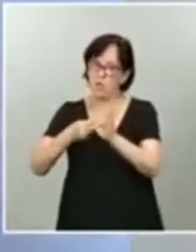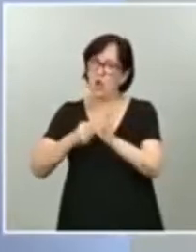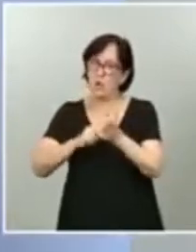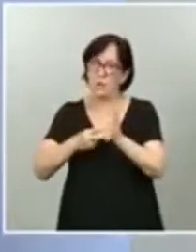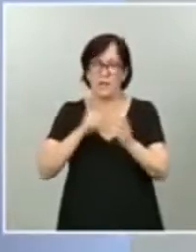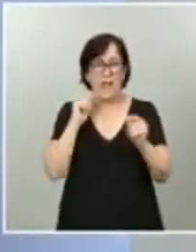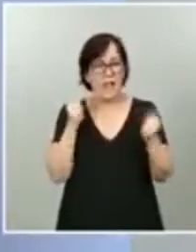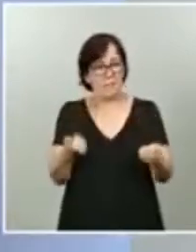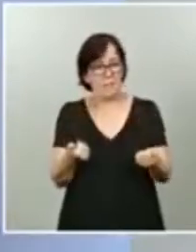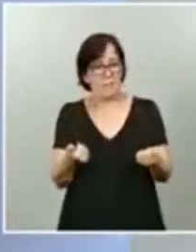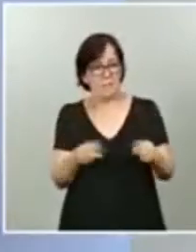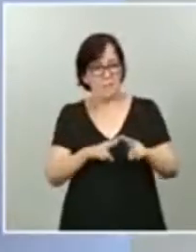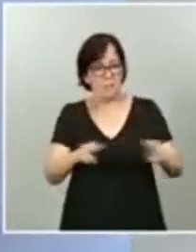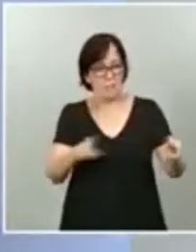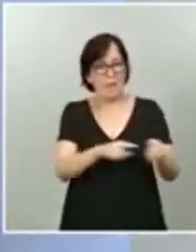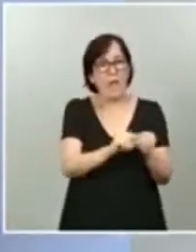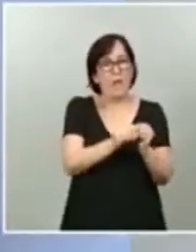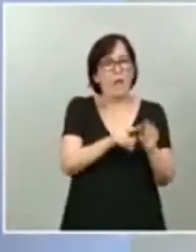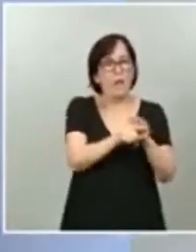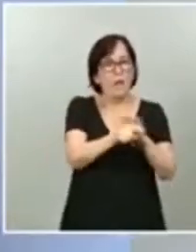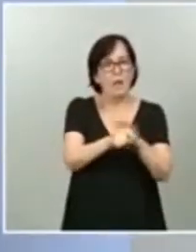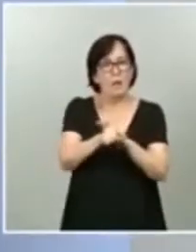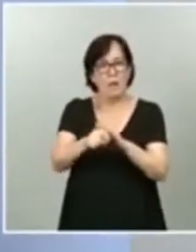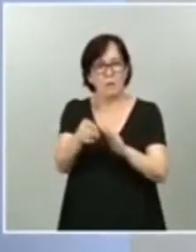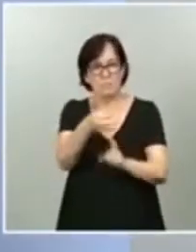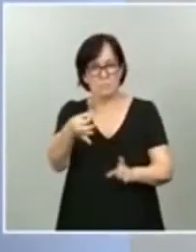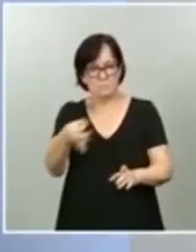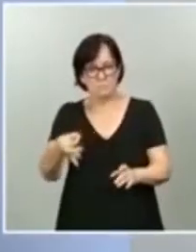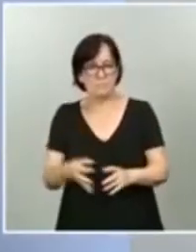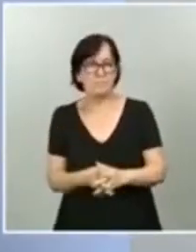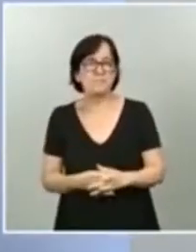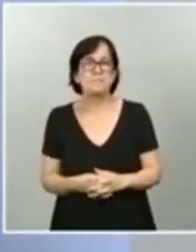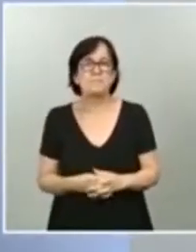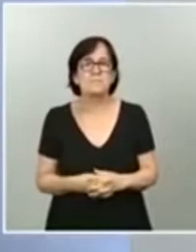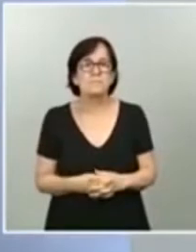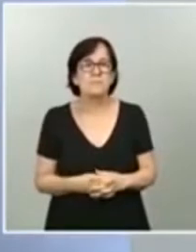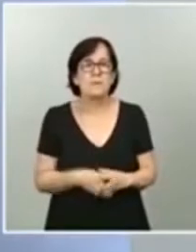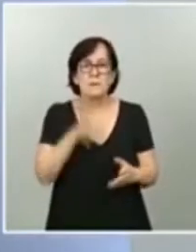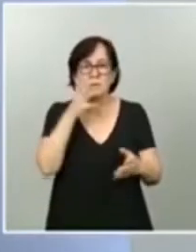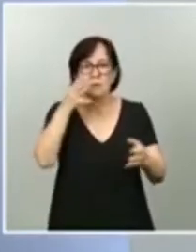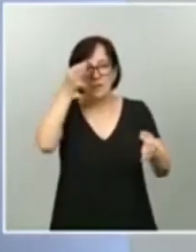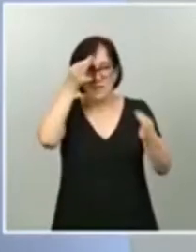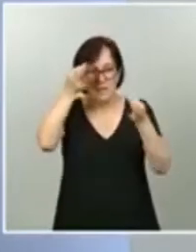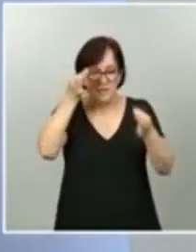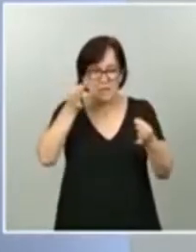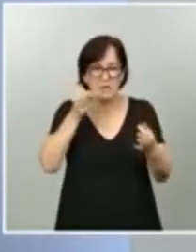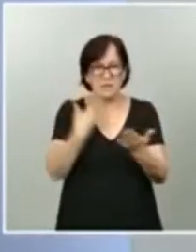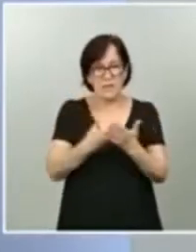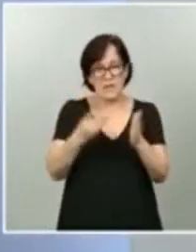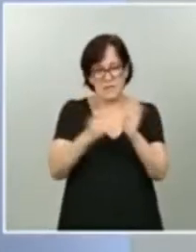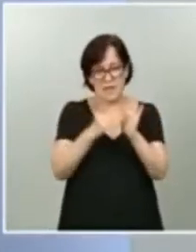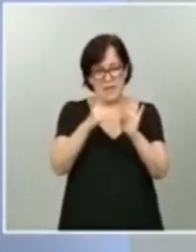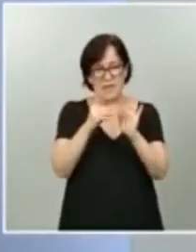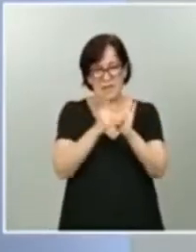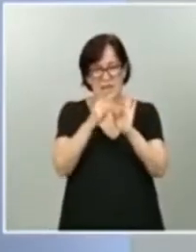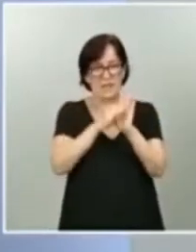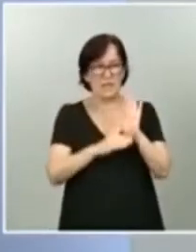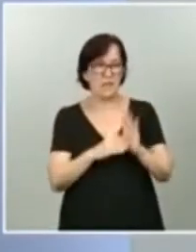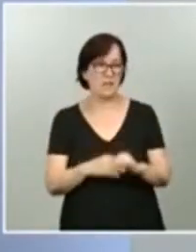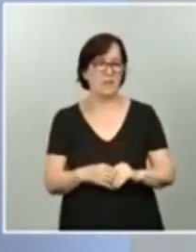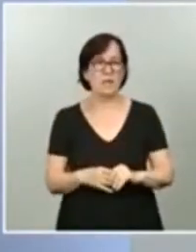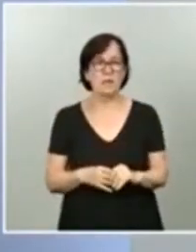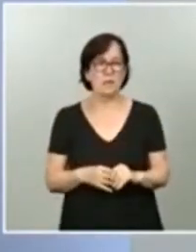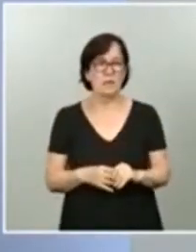para que puedan ser tramitadas convenientemente. Como algún detalle también que contempla el decreto, por ejemplo, es el